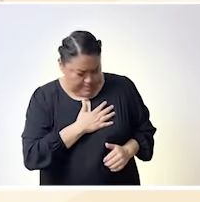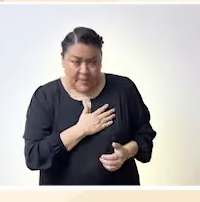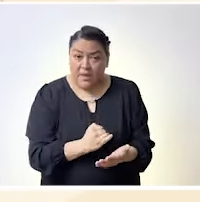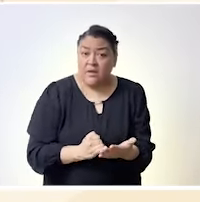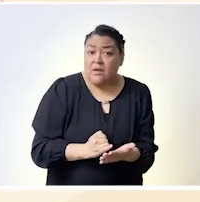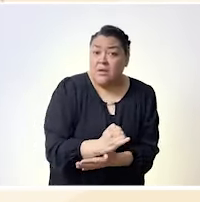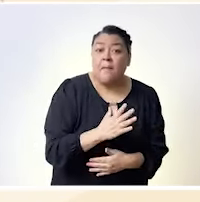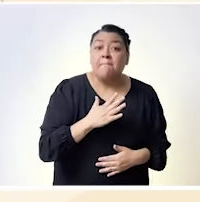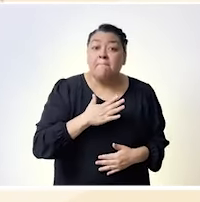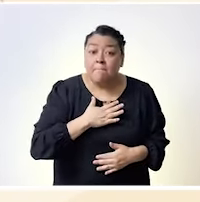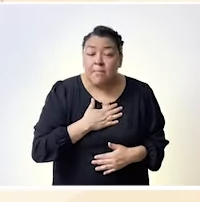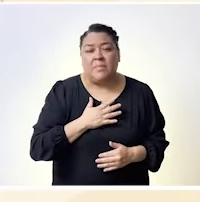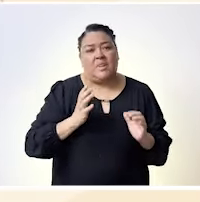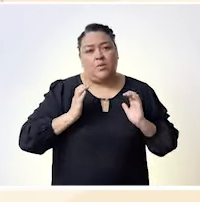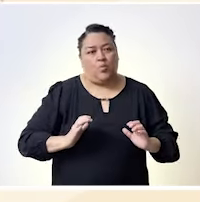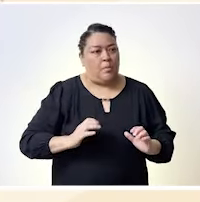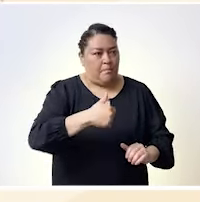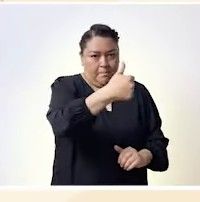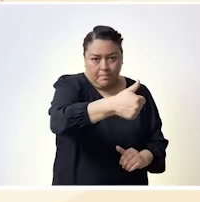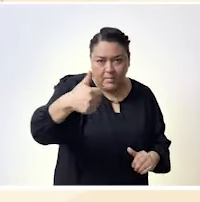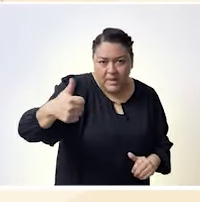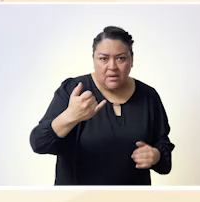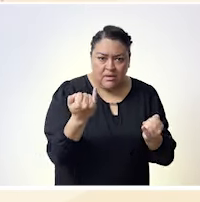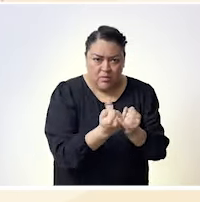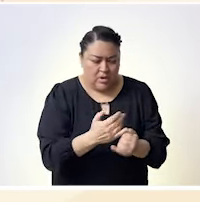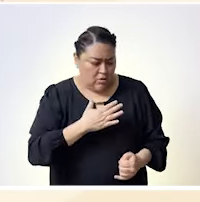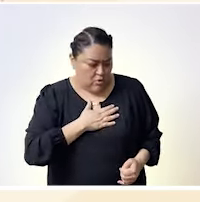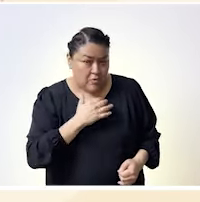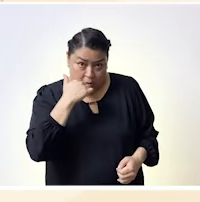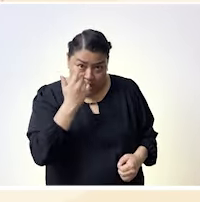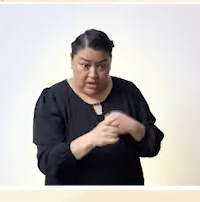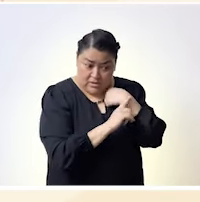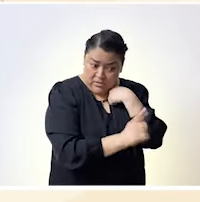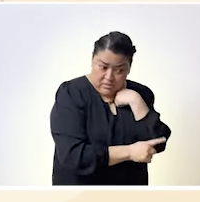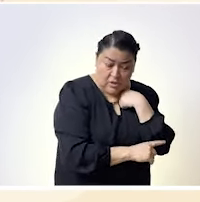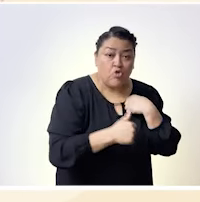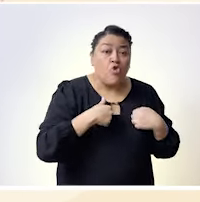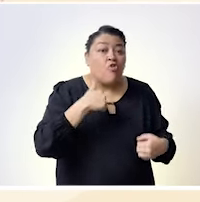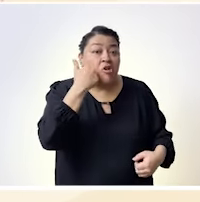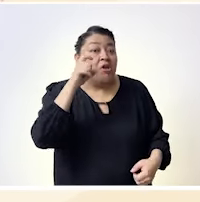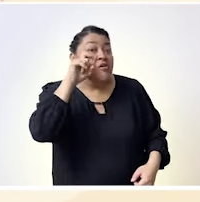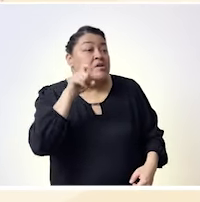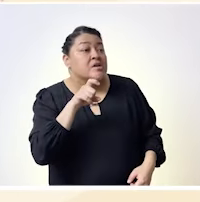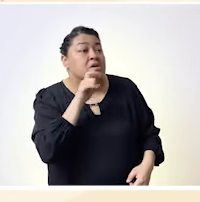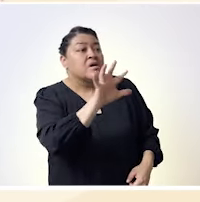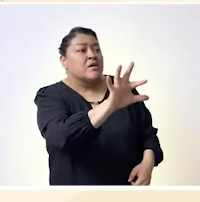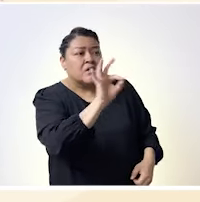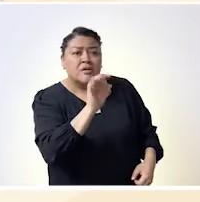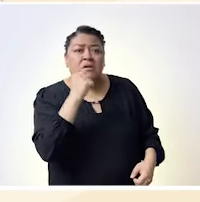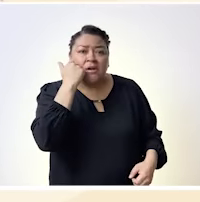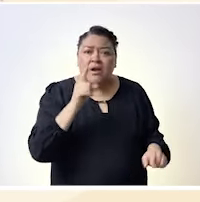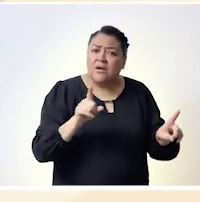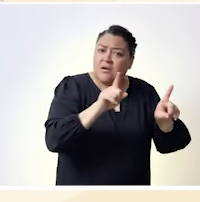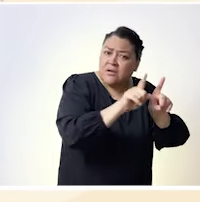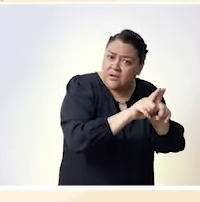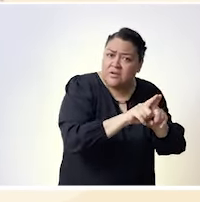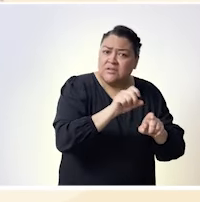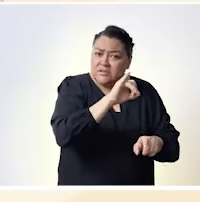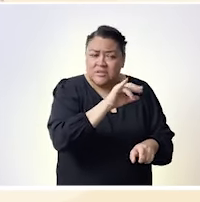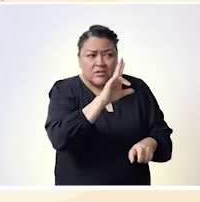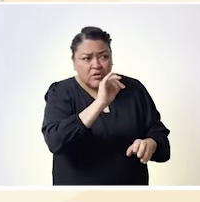nuestra opinión nuestro sentir nuestra propia voluntad en todo lo que a nosotras nos afecte en nuestros